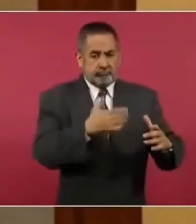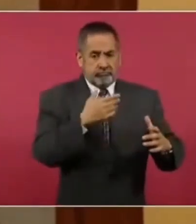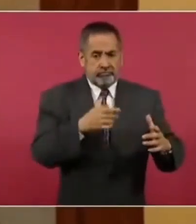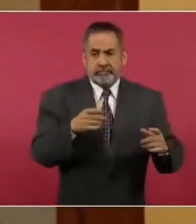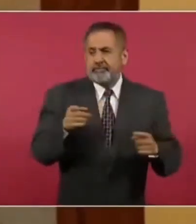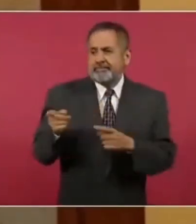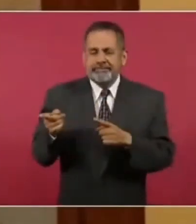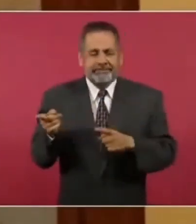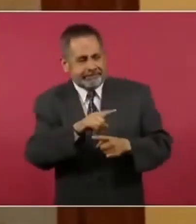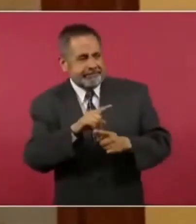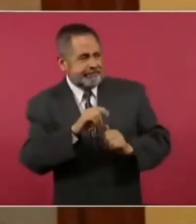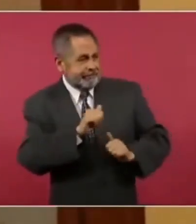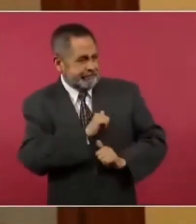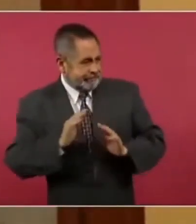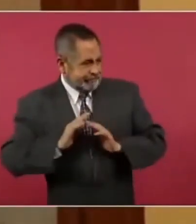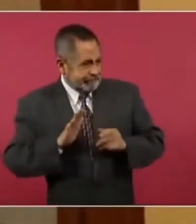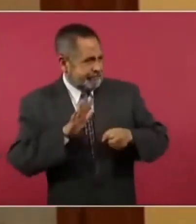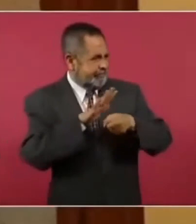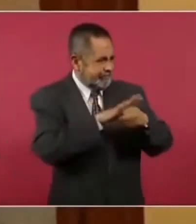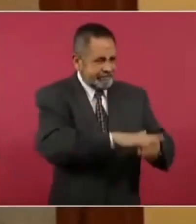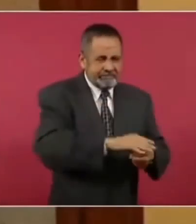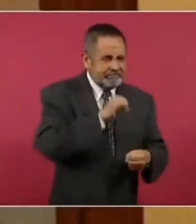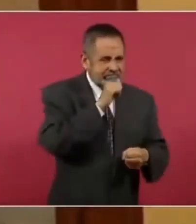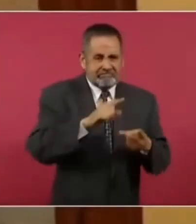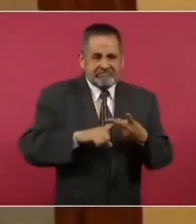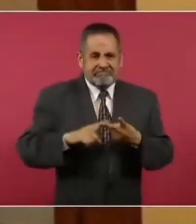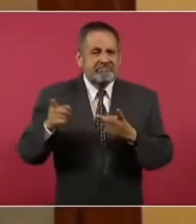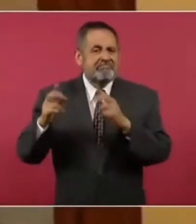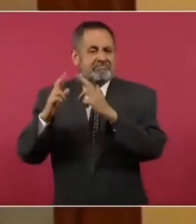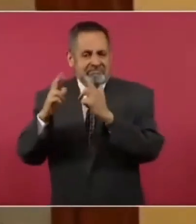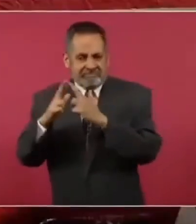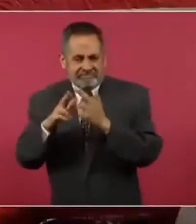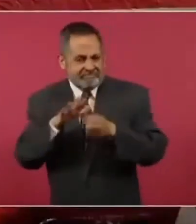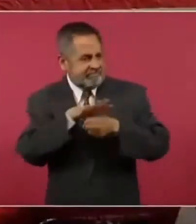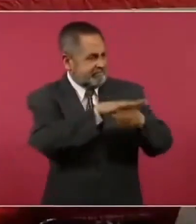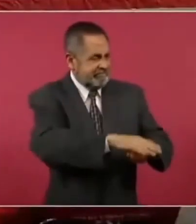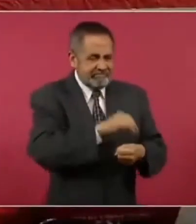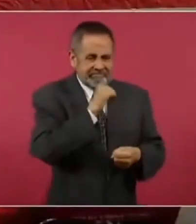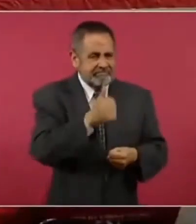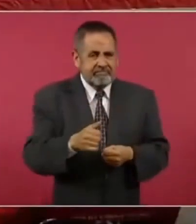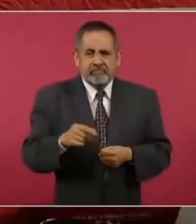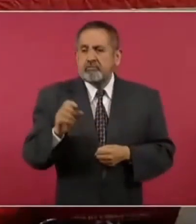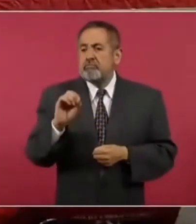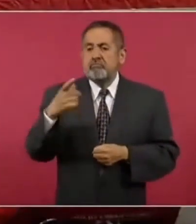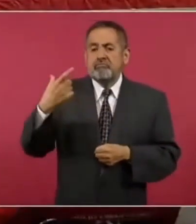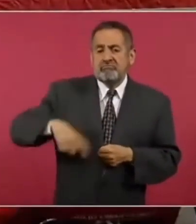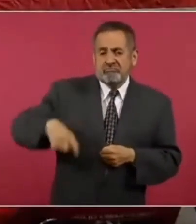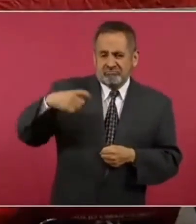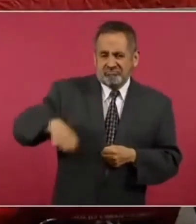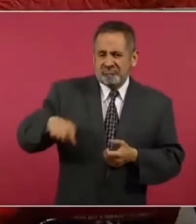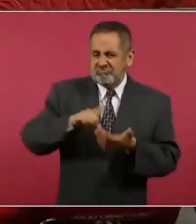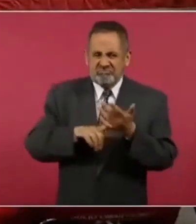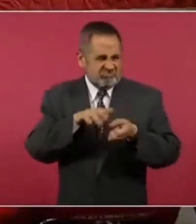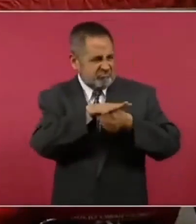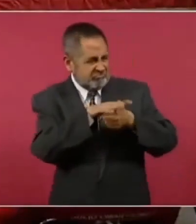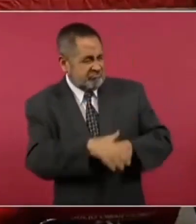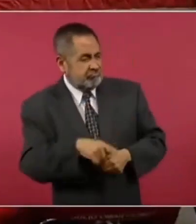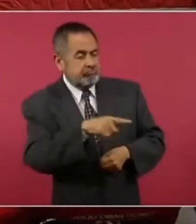el clerical o el de la burguesía adinerada